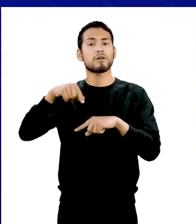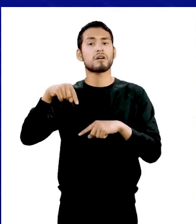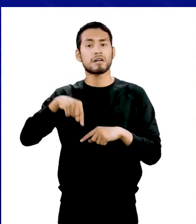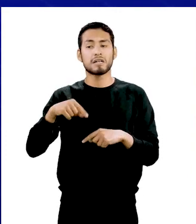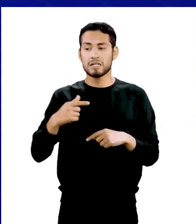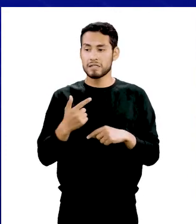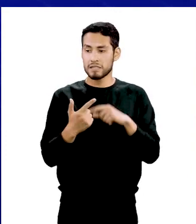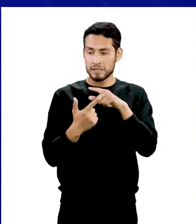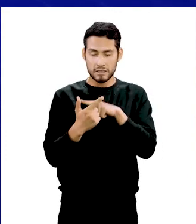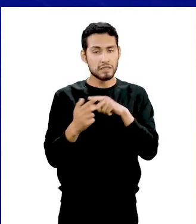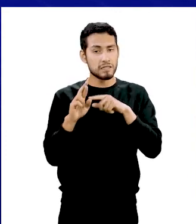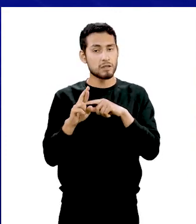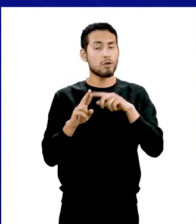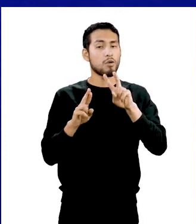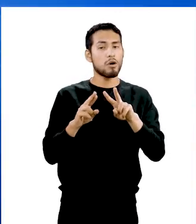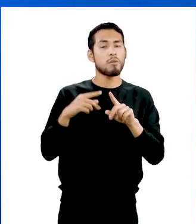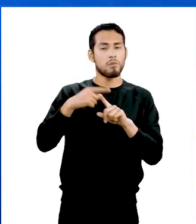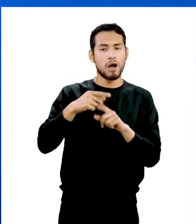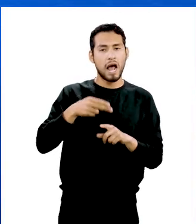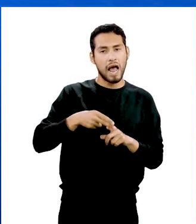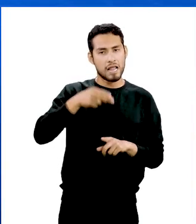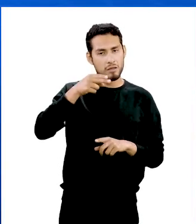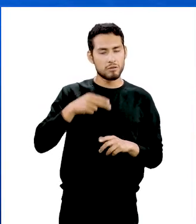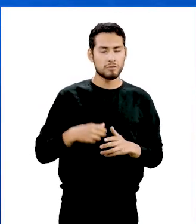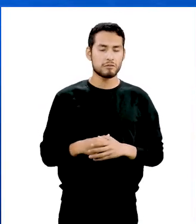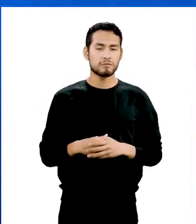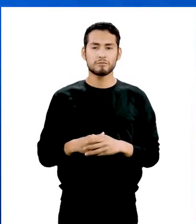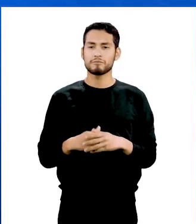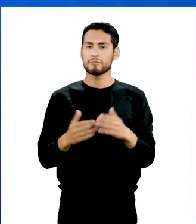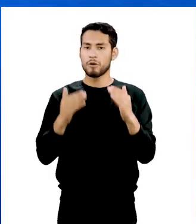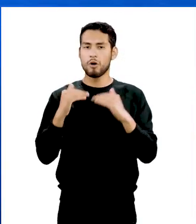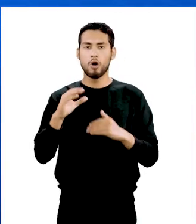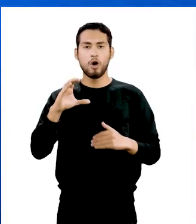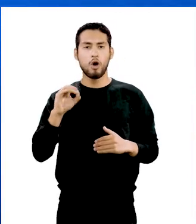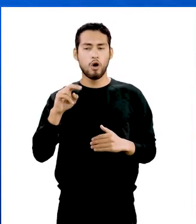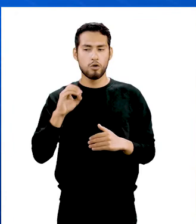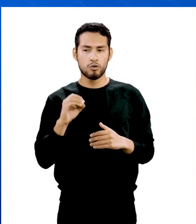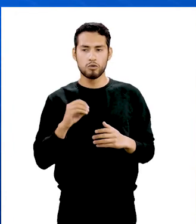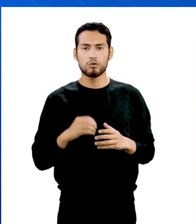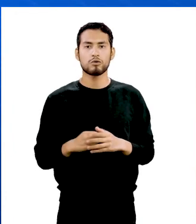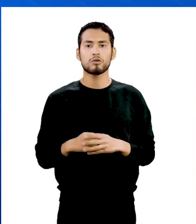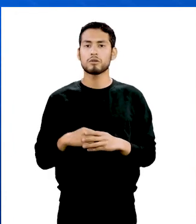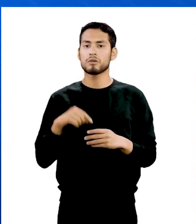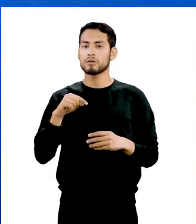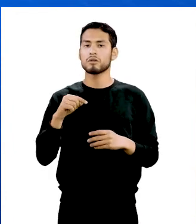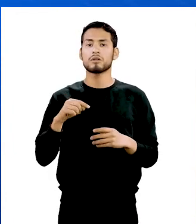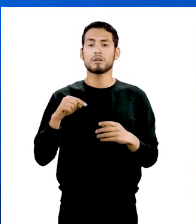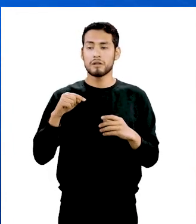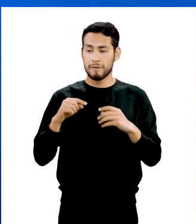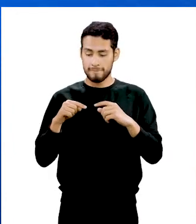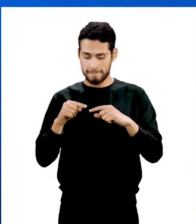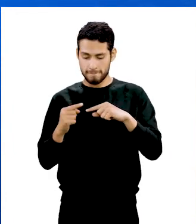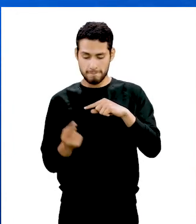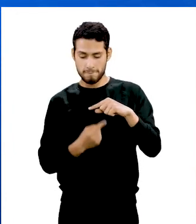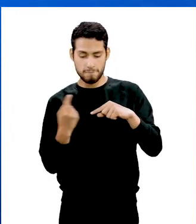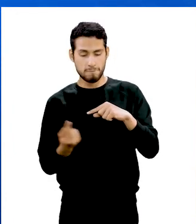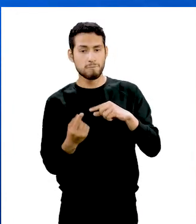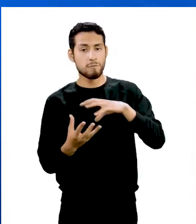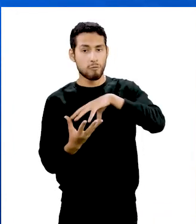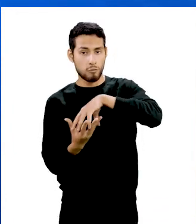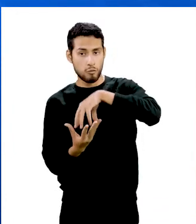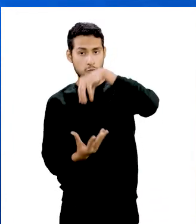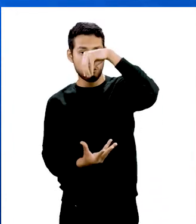radio al cuadrado por altura. Ahora, continuamos con el cono. Es un cuerpo en revolución